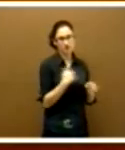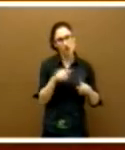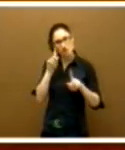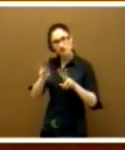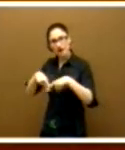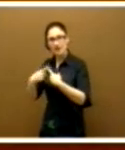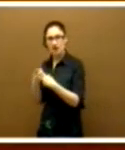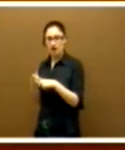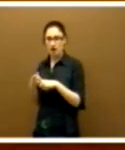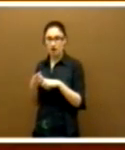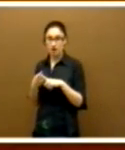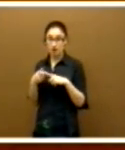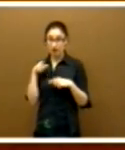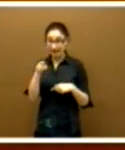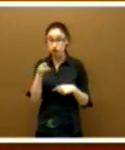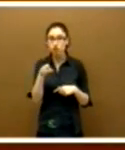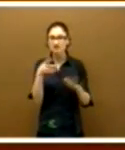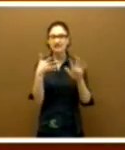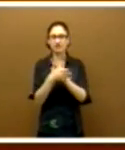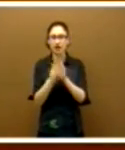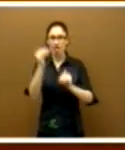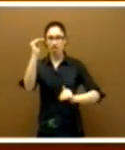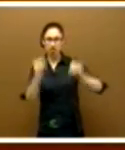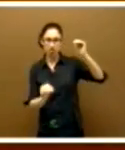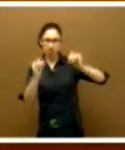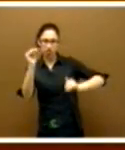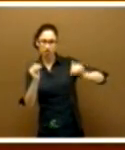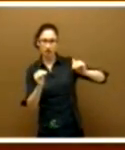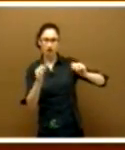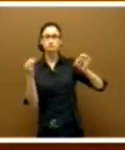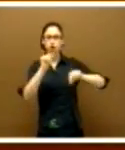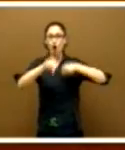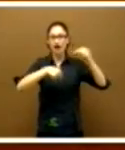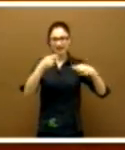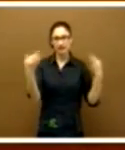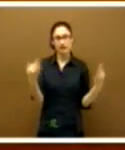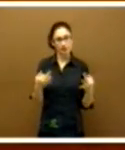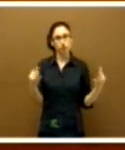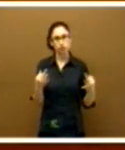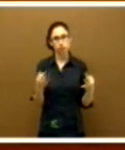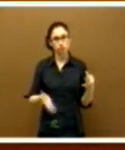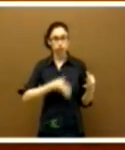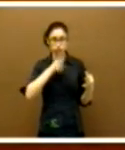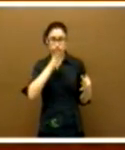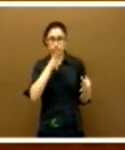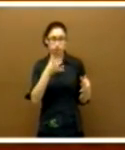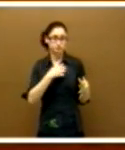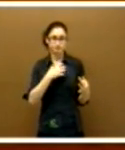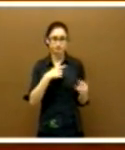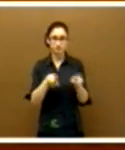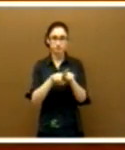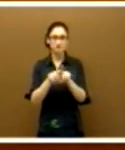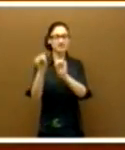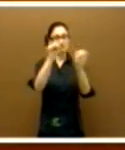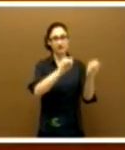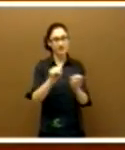Esas dos decisiones han traído desequilibrios que debemos corregir. Porque no puede seguir descendiendo la